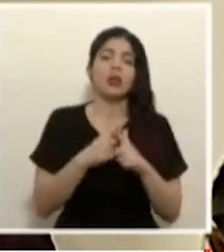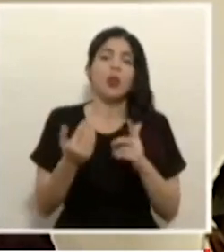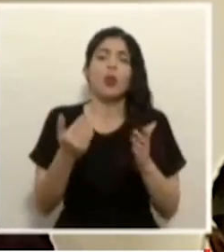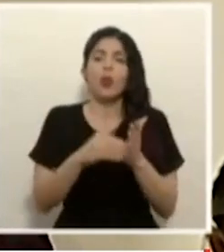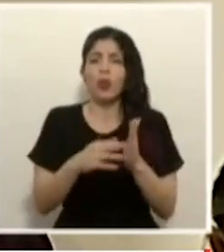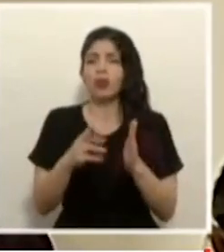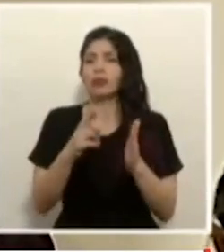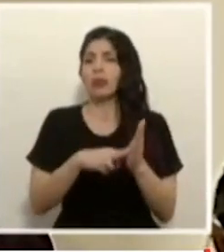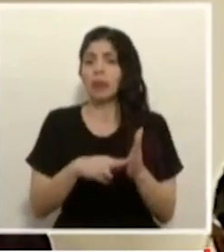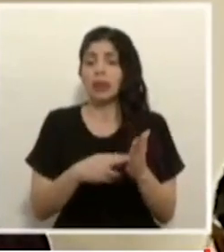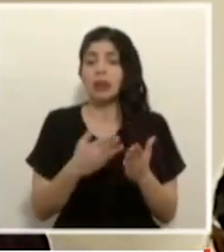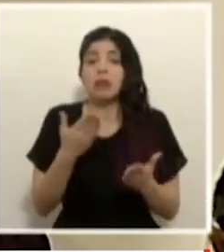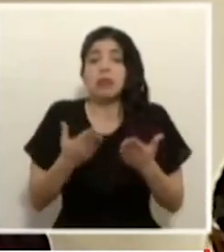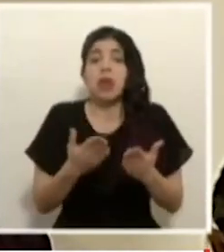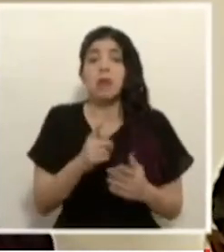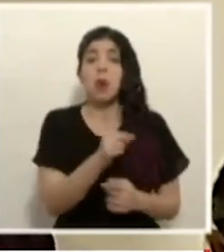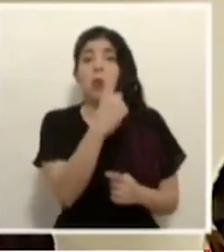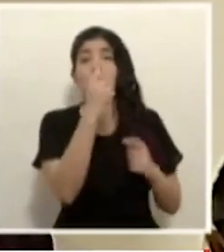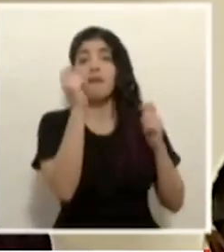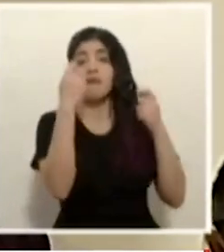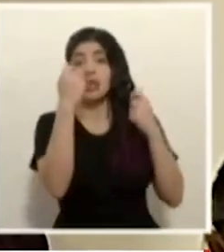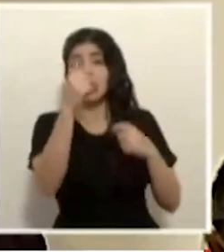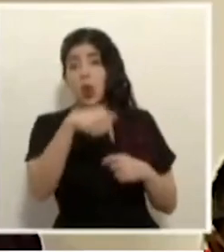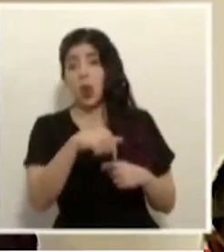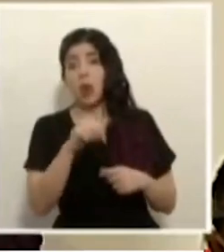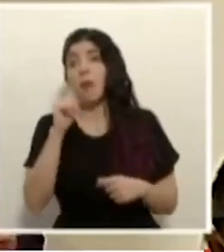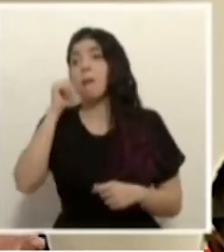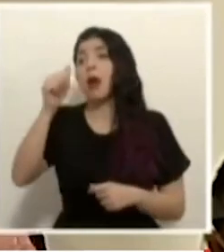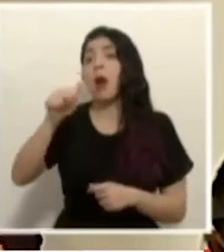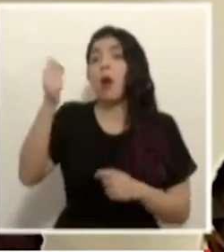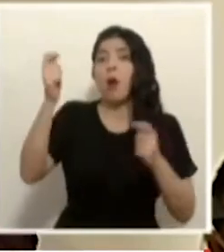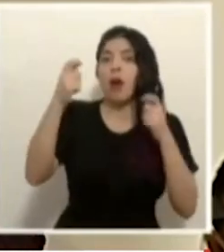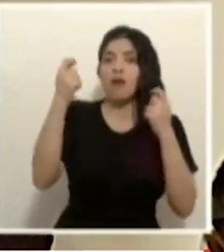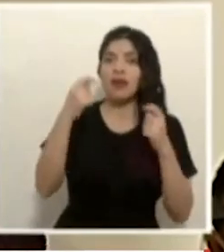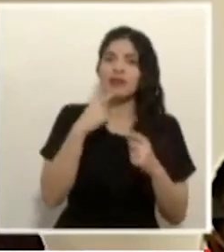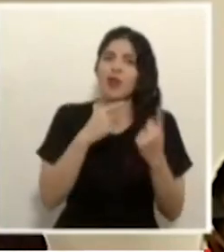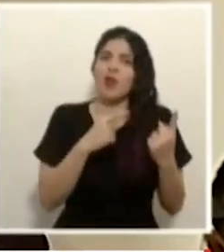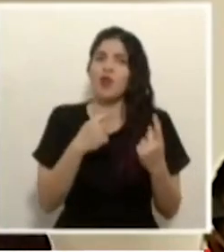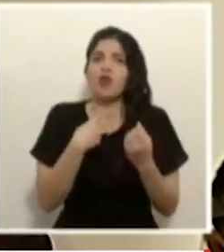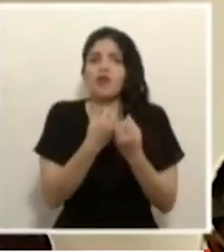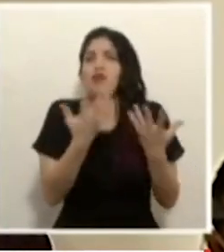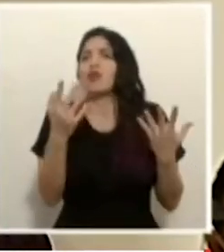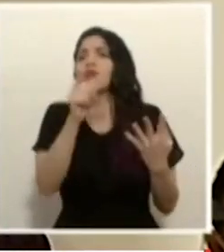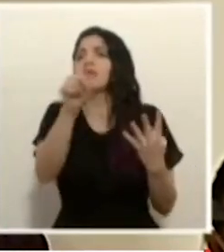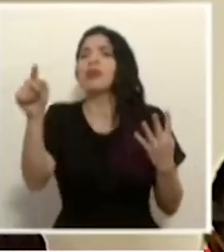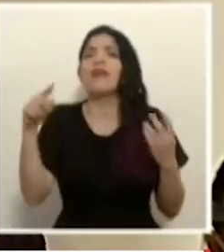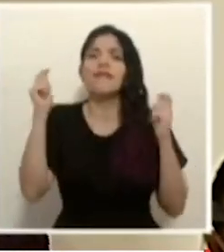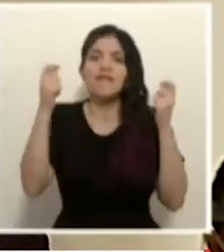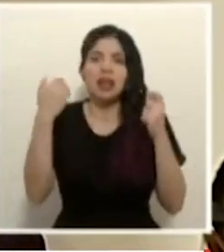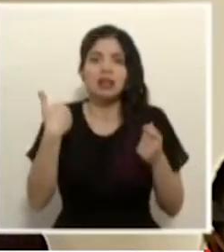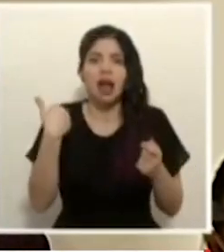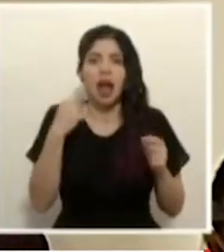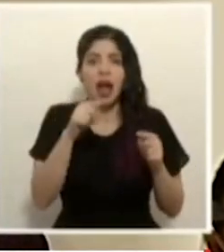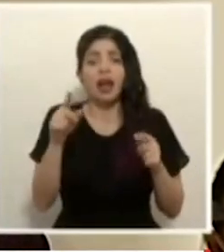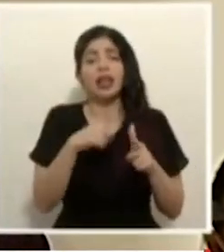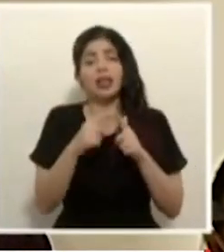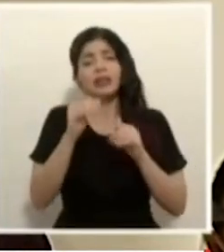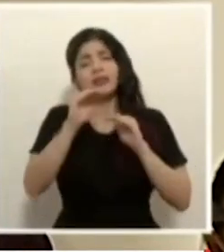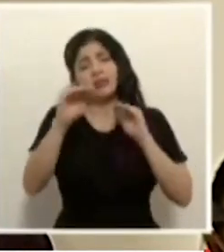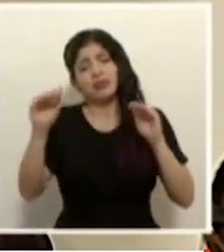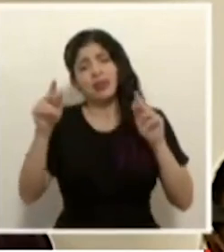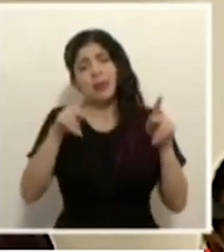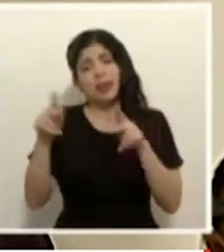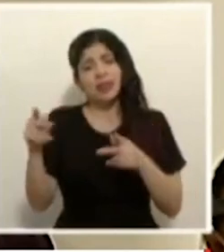o sea puede haber una fiesta hoy otra mañana bueno de hecho que no son una son varias pero si llamar a la gente que